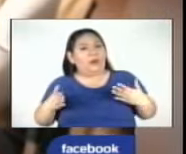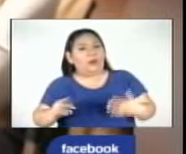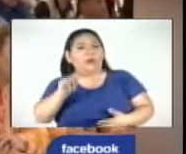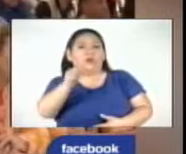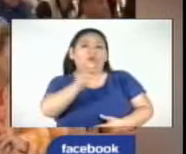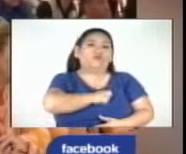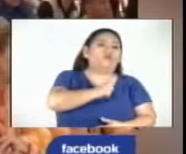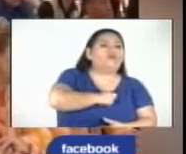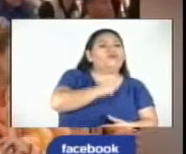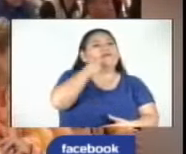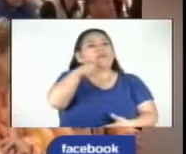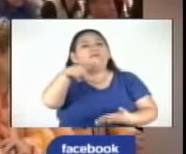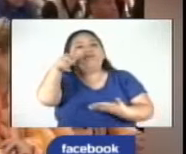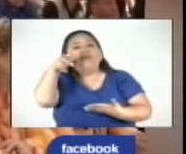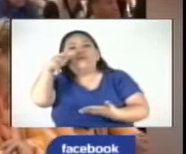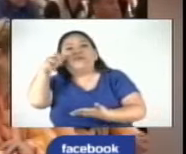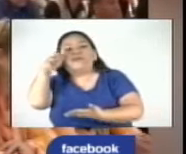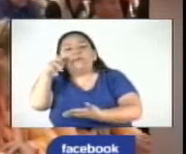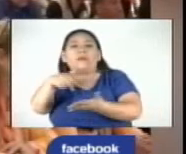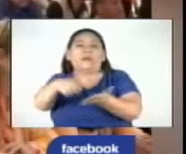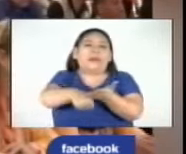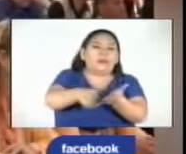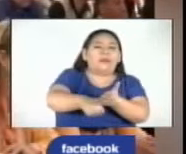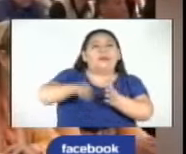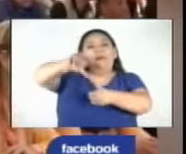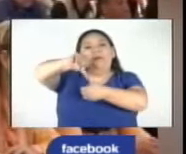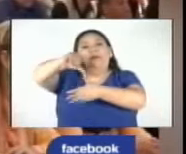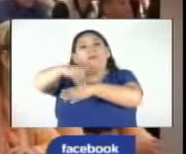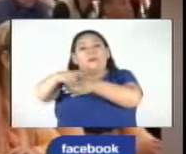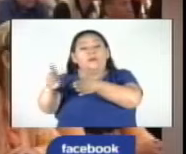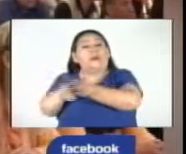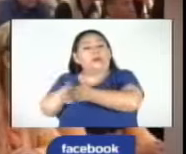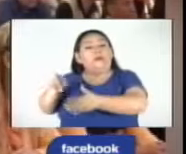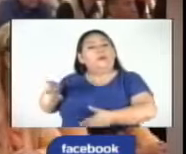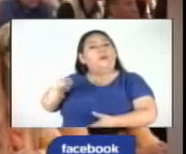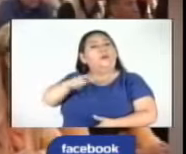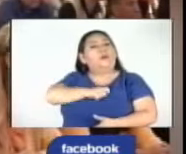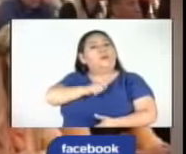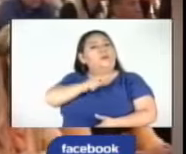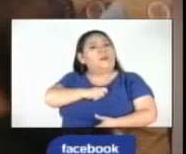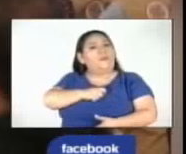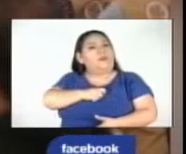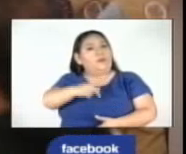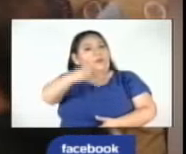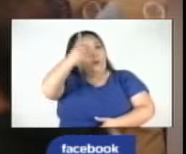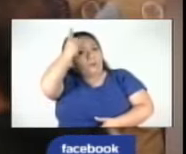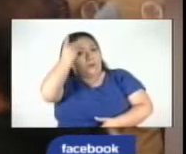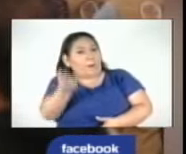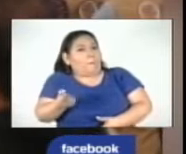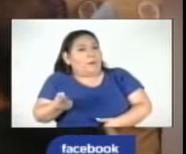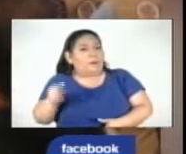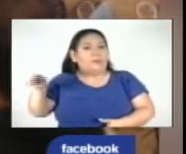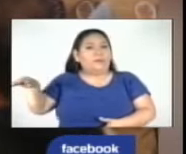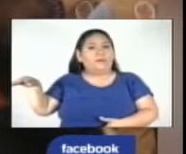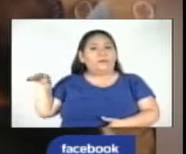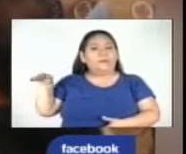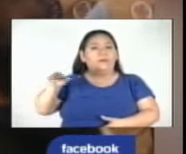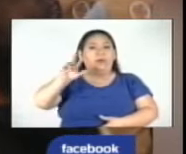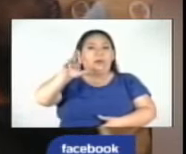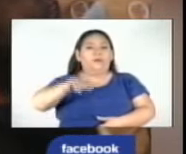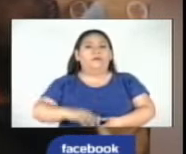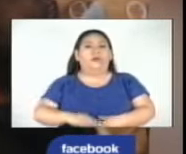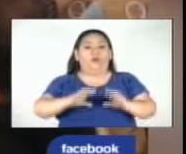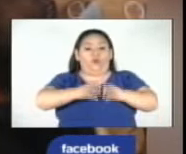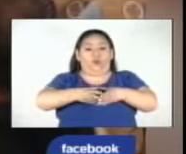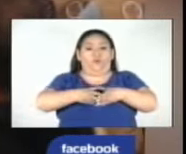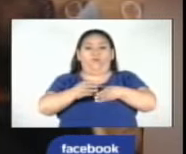monitorear todo el desarrollo de las elecciones municipales y del Parlamento Centroamericano, este próximo domingo 3 de marzo. Durante su